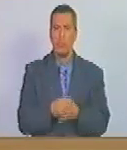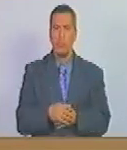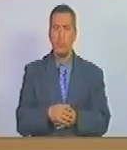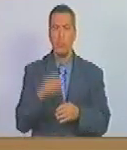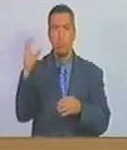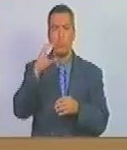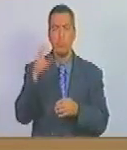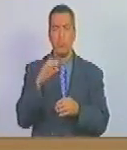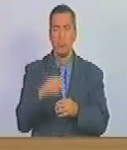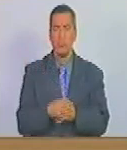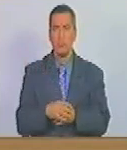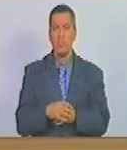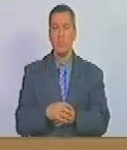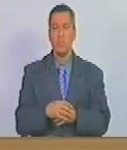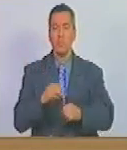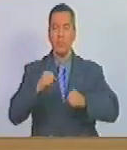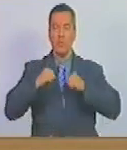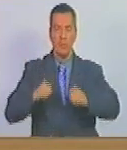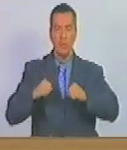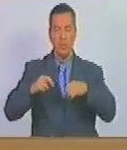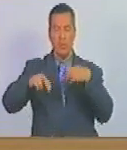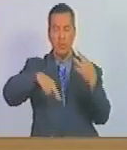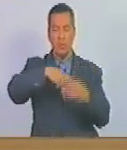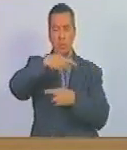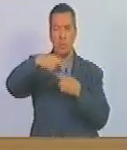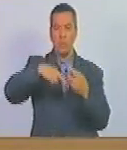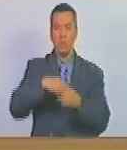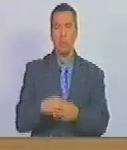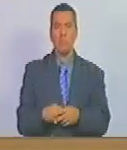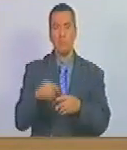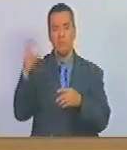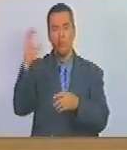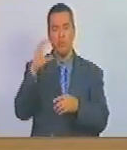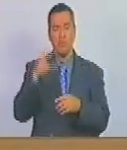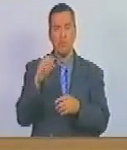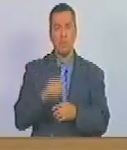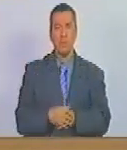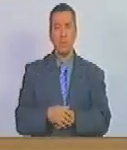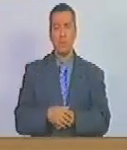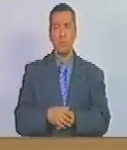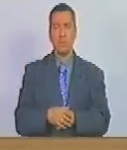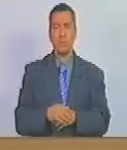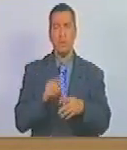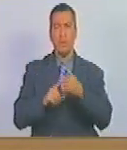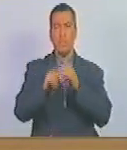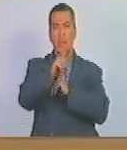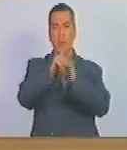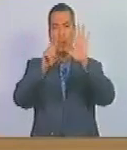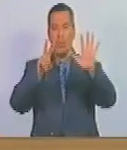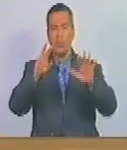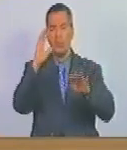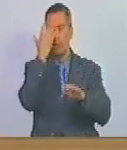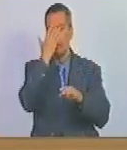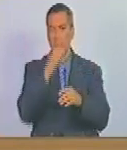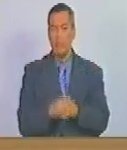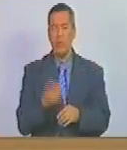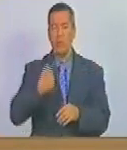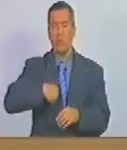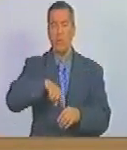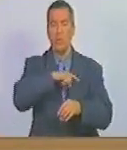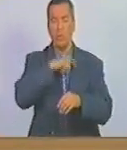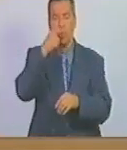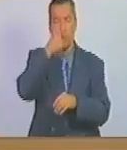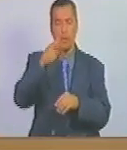Caracas fuerza de revolución en Caracas el 27 de febrero nuestro